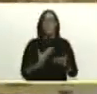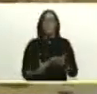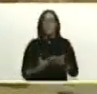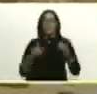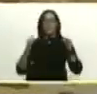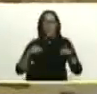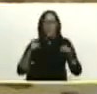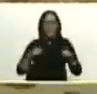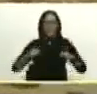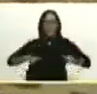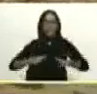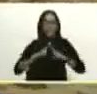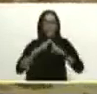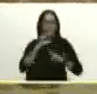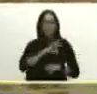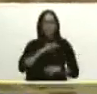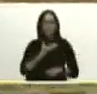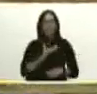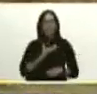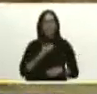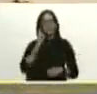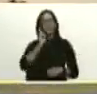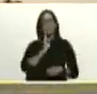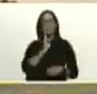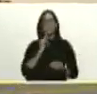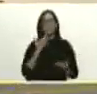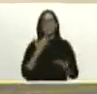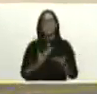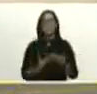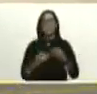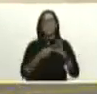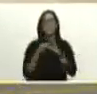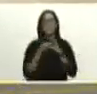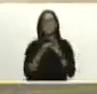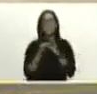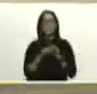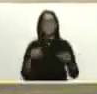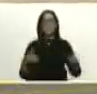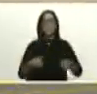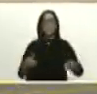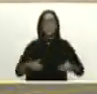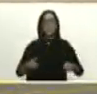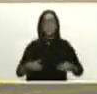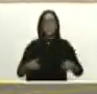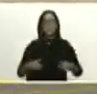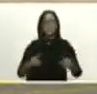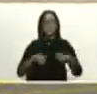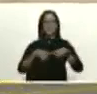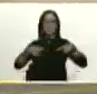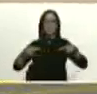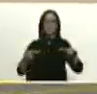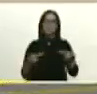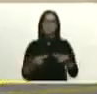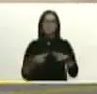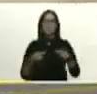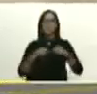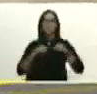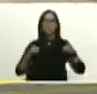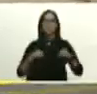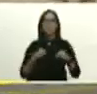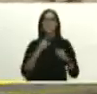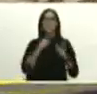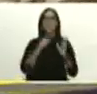encuentran los señores alcaldes bolivarianos, va a permitir unir esfuerzo por ejes territoriales para cumplir